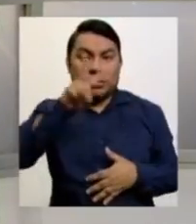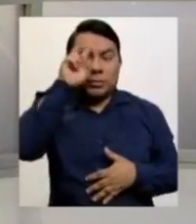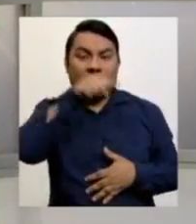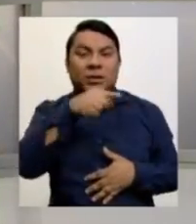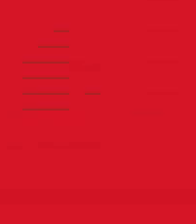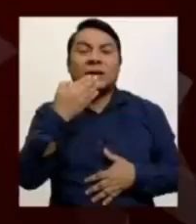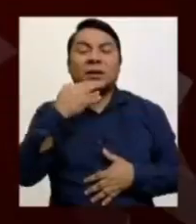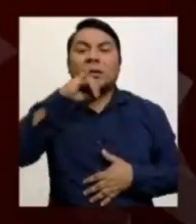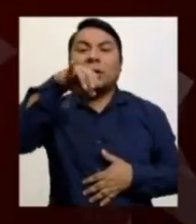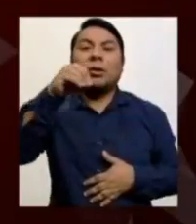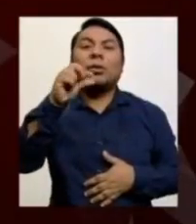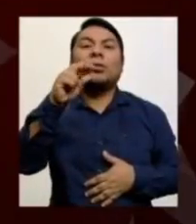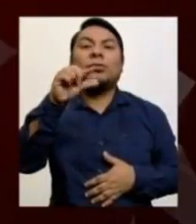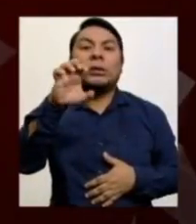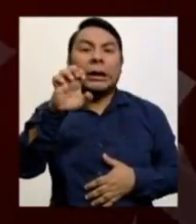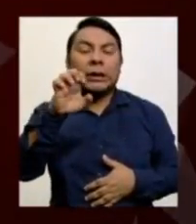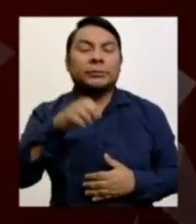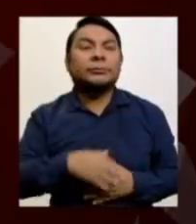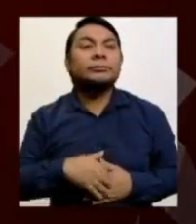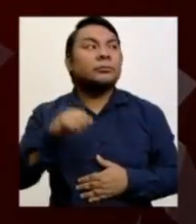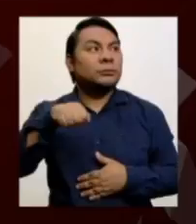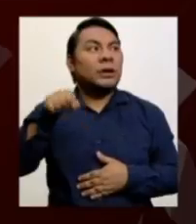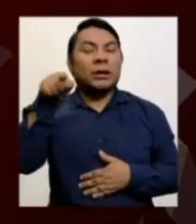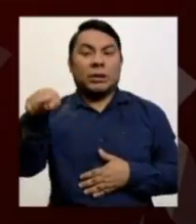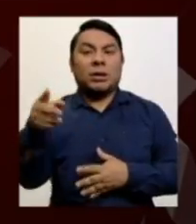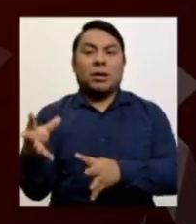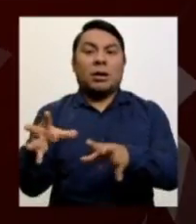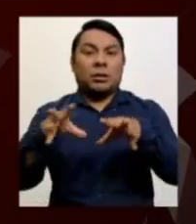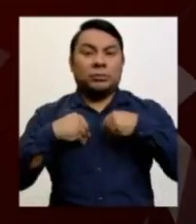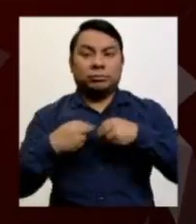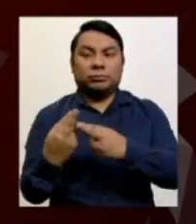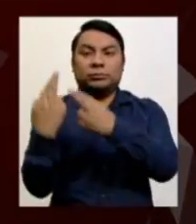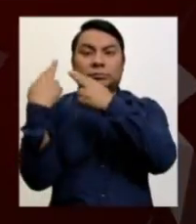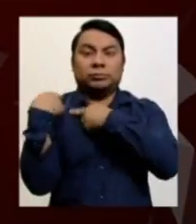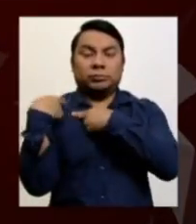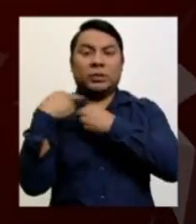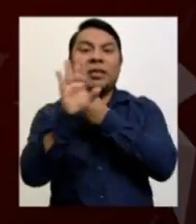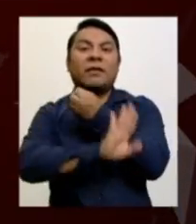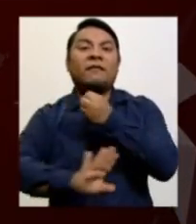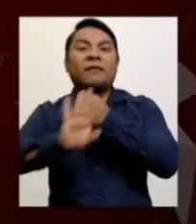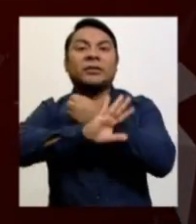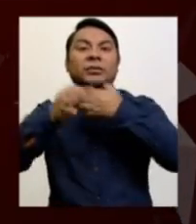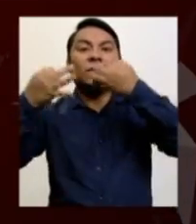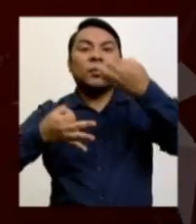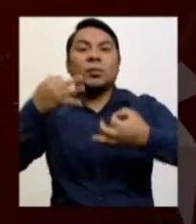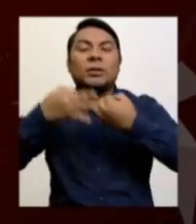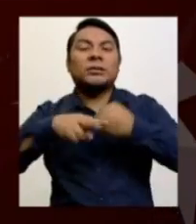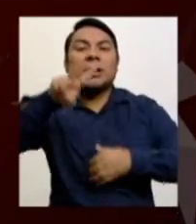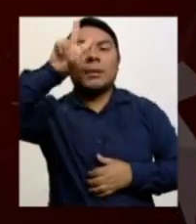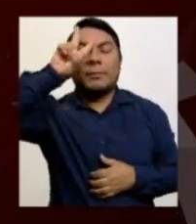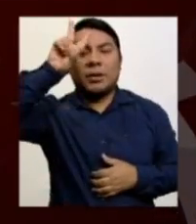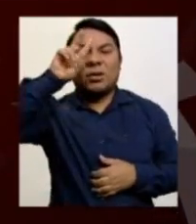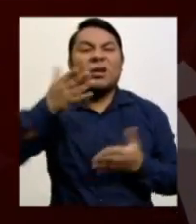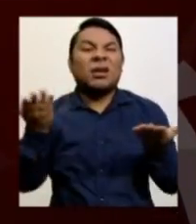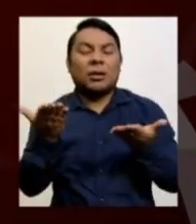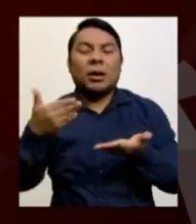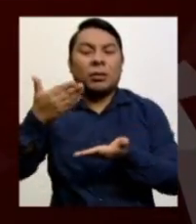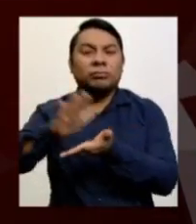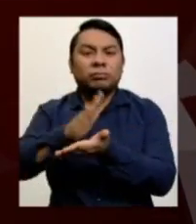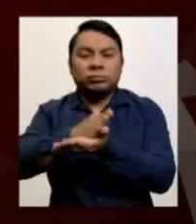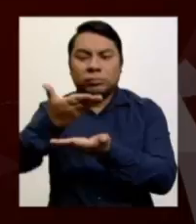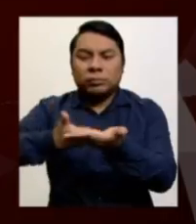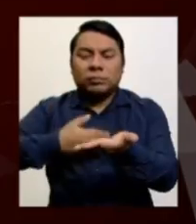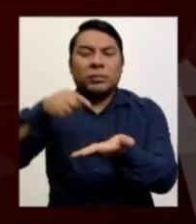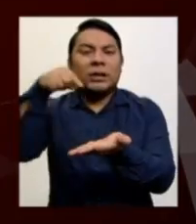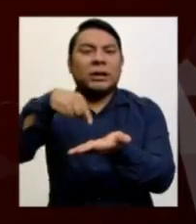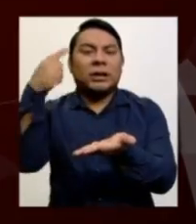Jorge Miguel Ramírez. Así es, él va a asumir la defensa jurídica del Estado peruano en las investigaciones y procesos vinculados